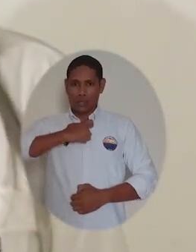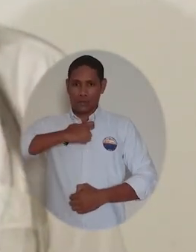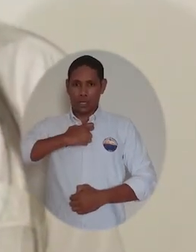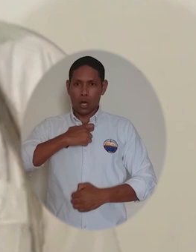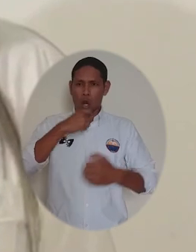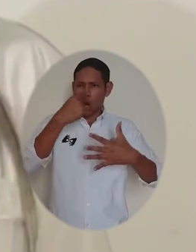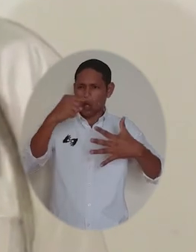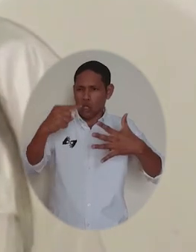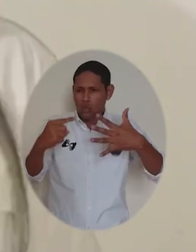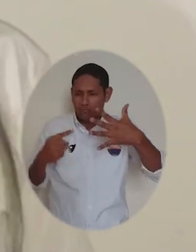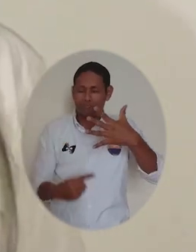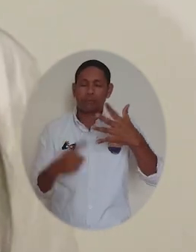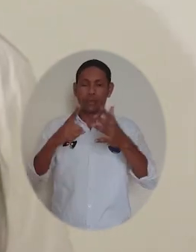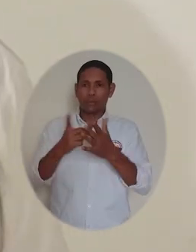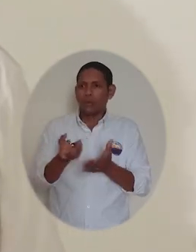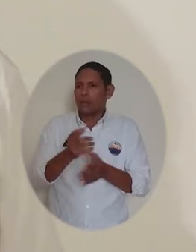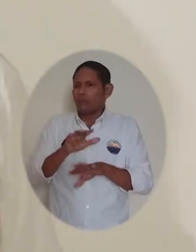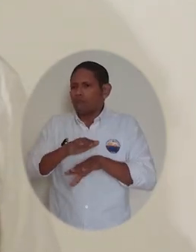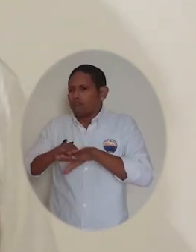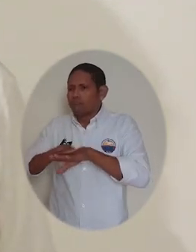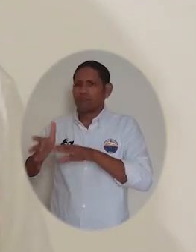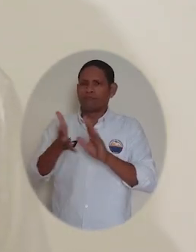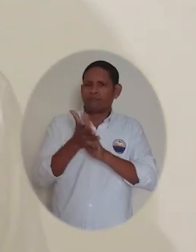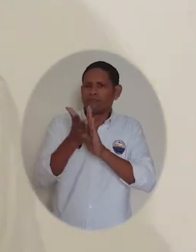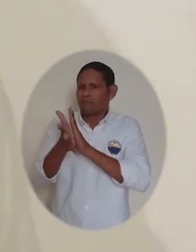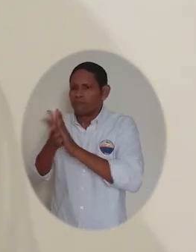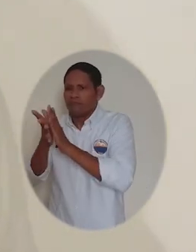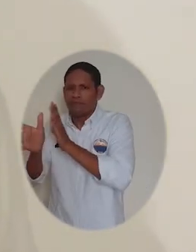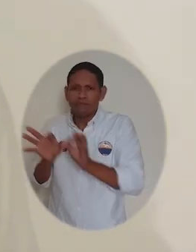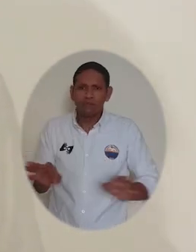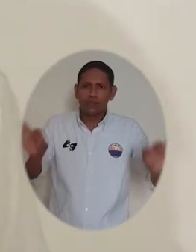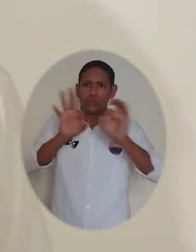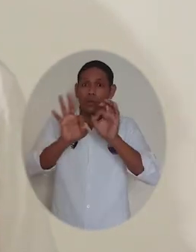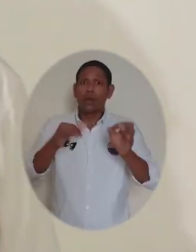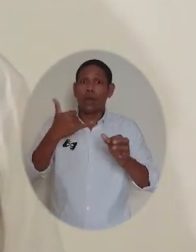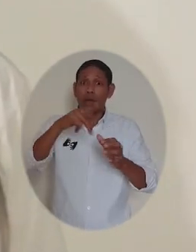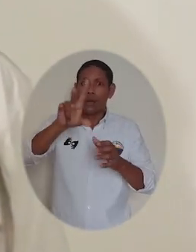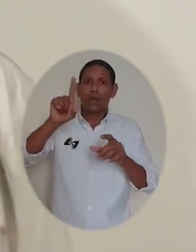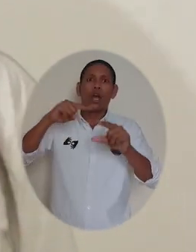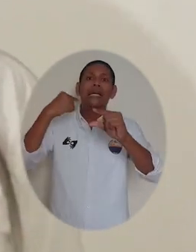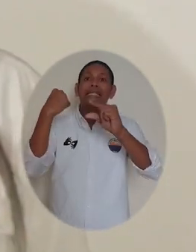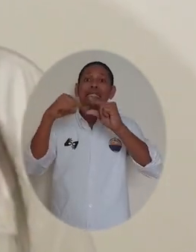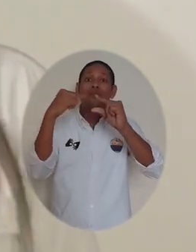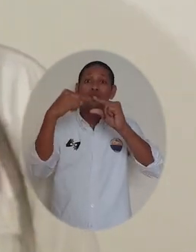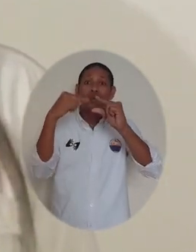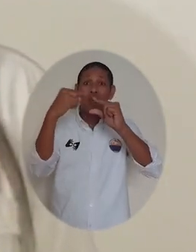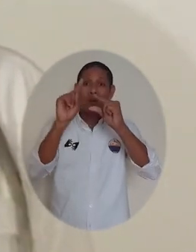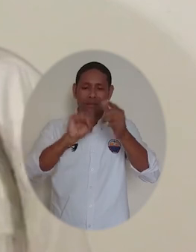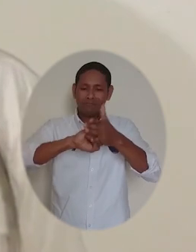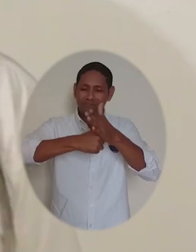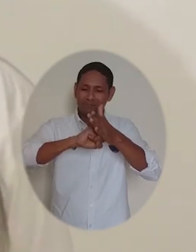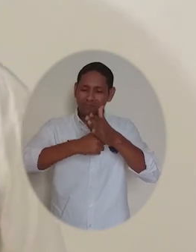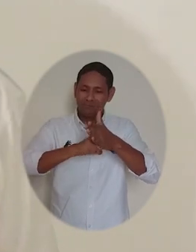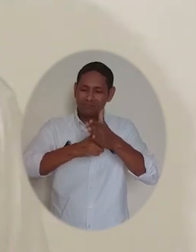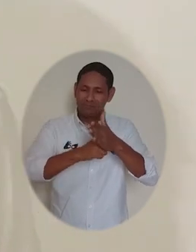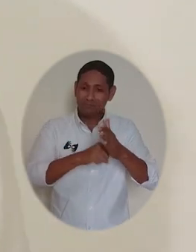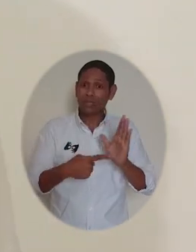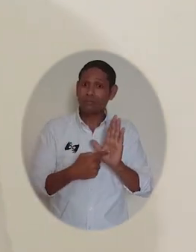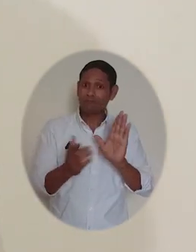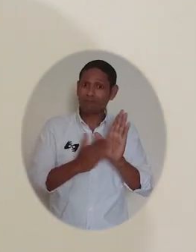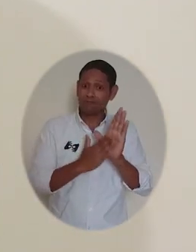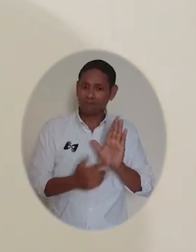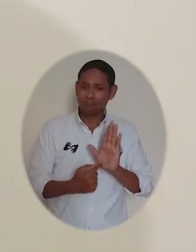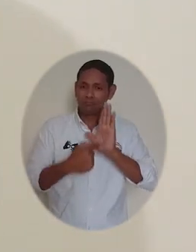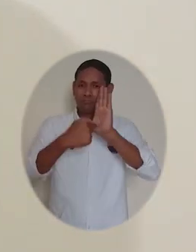4 al área de Derecho Civil. Las acciones constitucionales y jurídicas que de estas consultas se han desprendido han sido radicadas en los correos